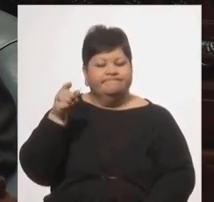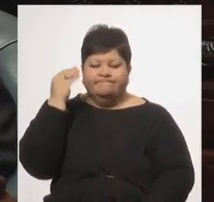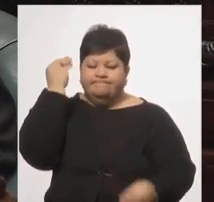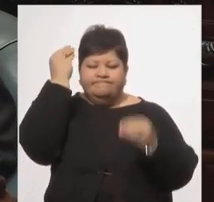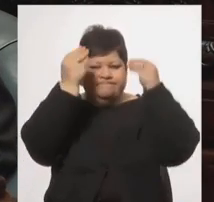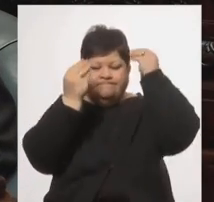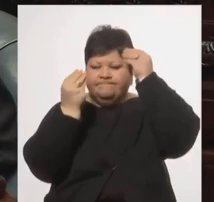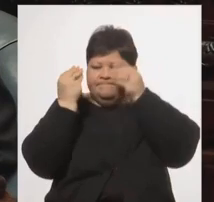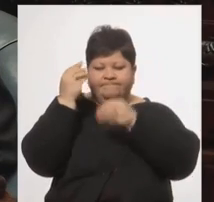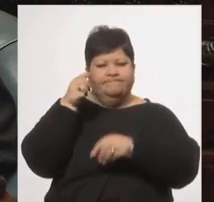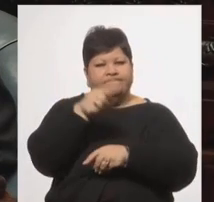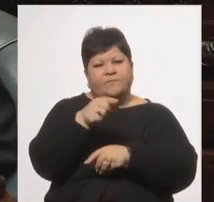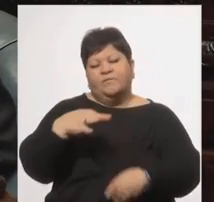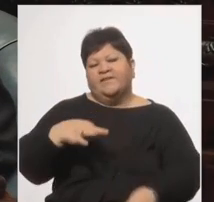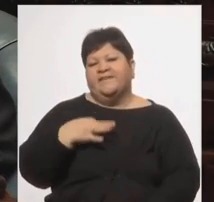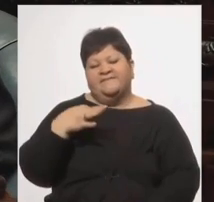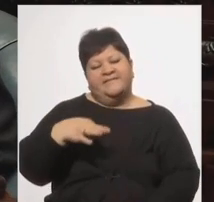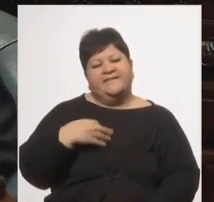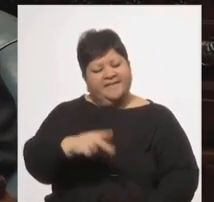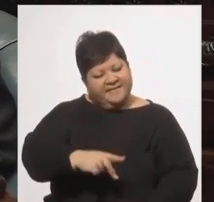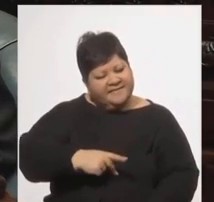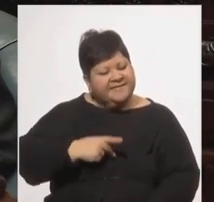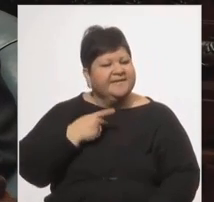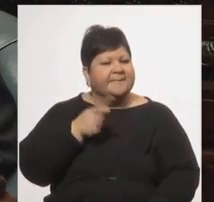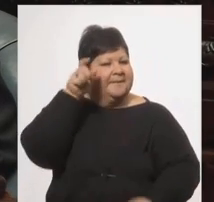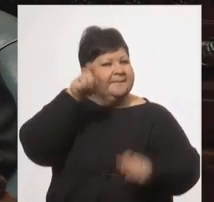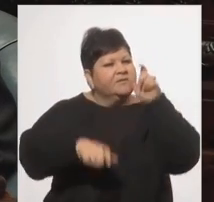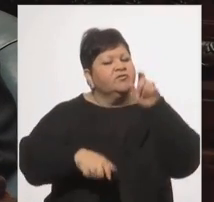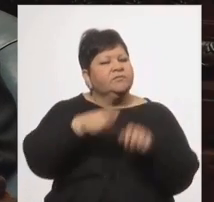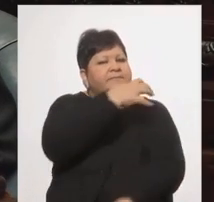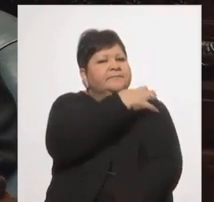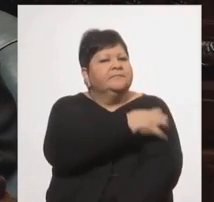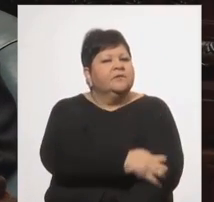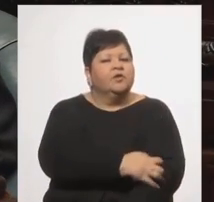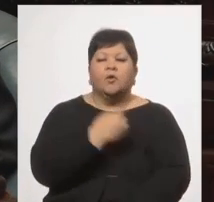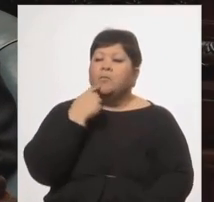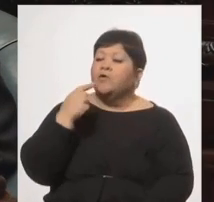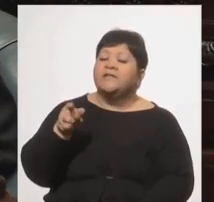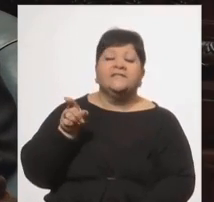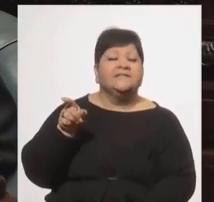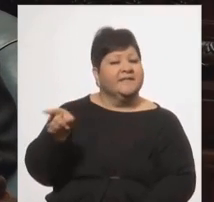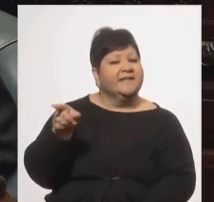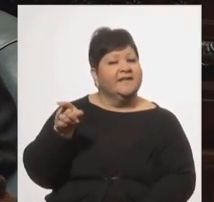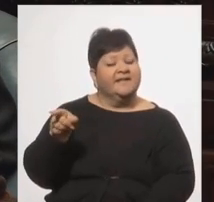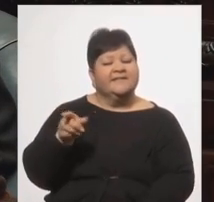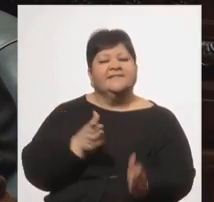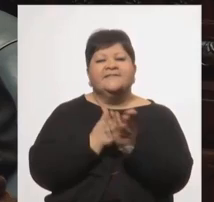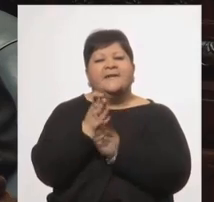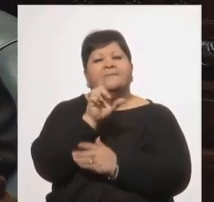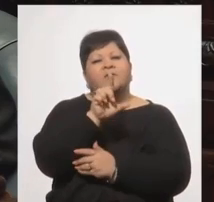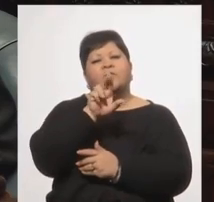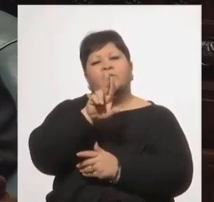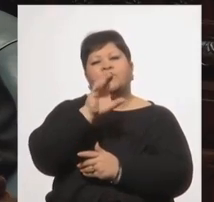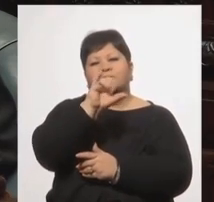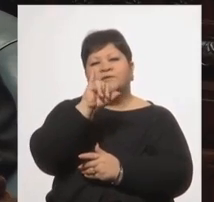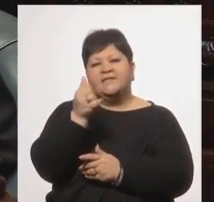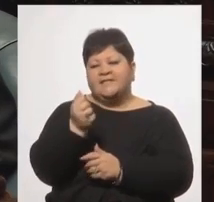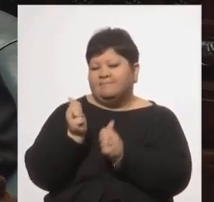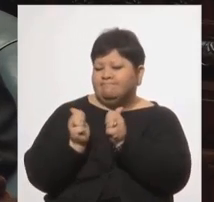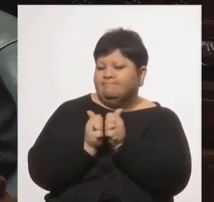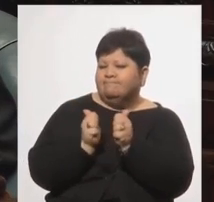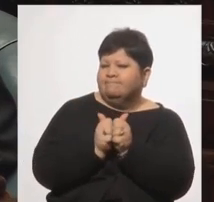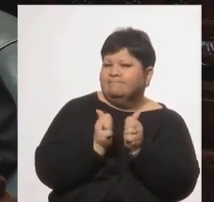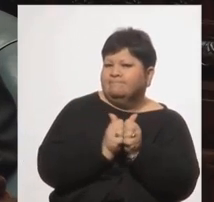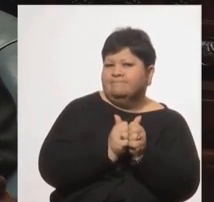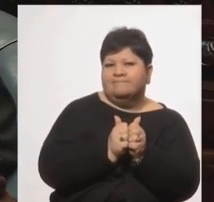digna para los que menos tienen. Dicho con sus palabras y siempre con Lucía a su lado lo seguirá